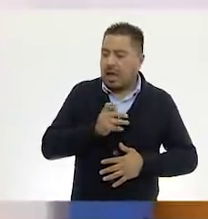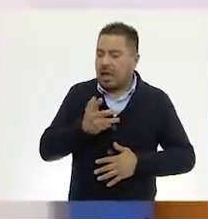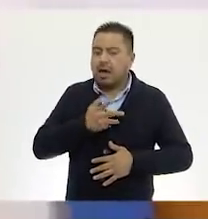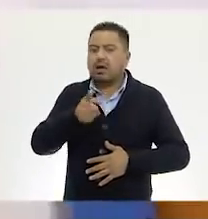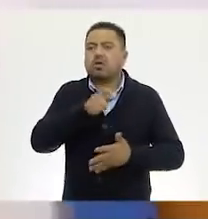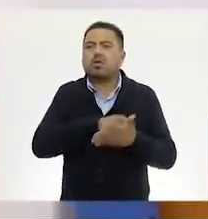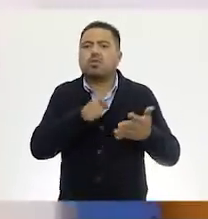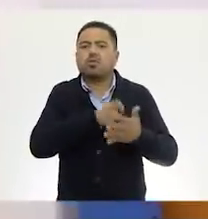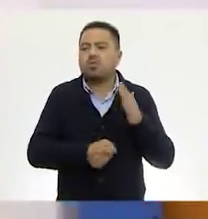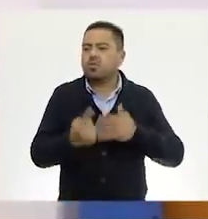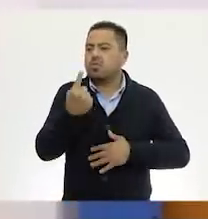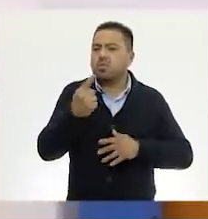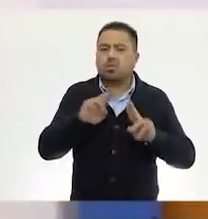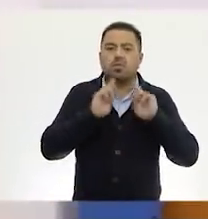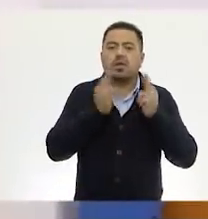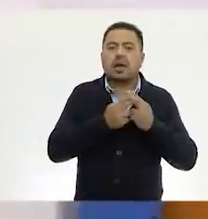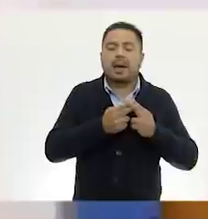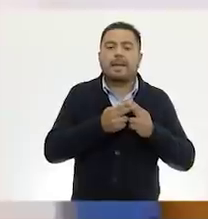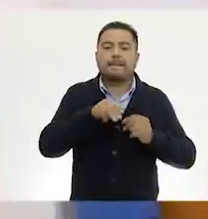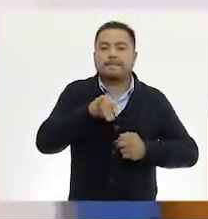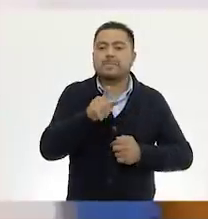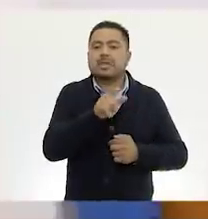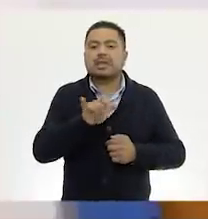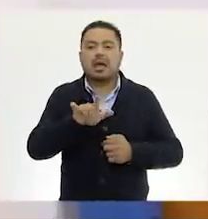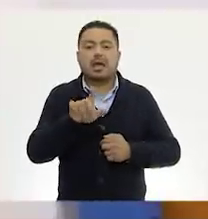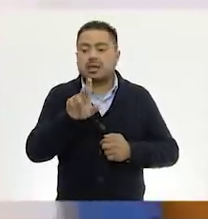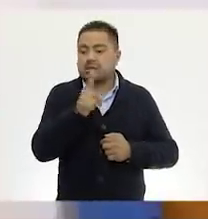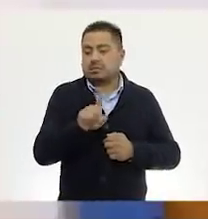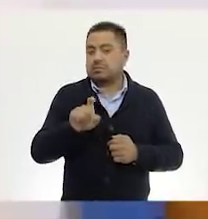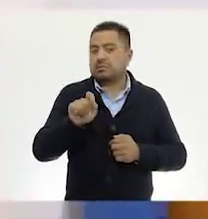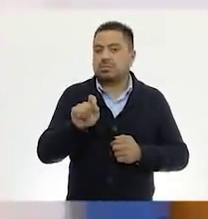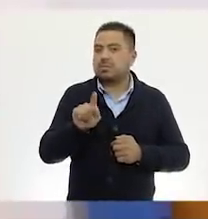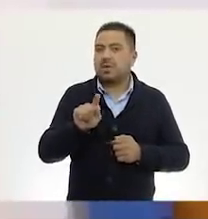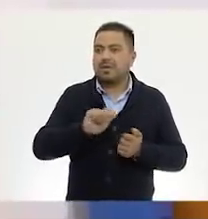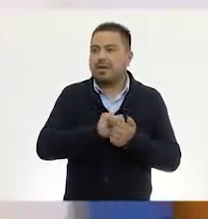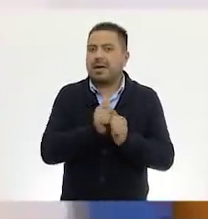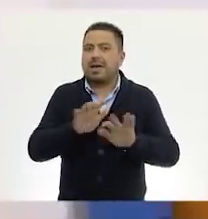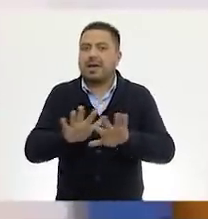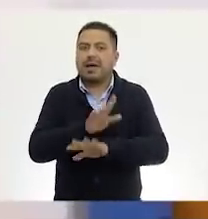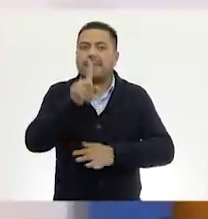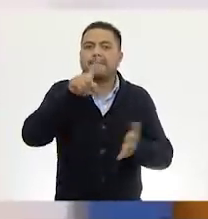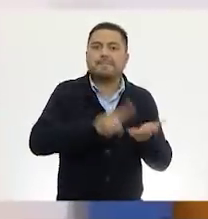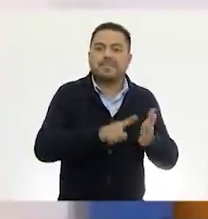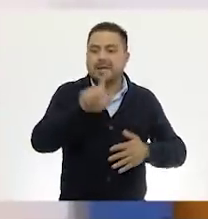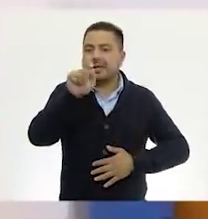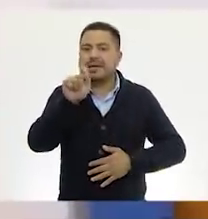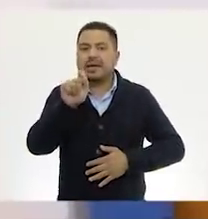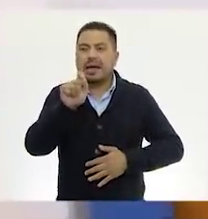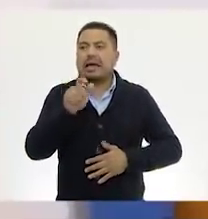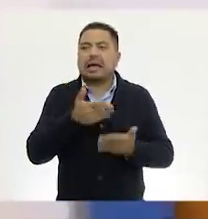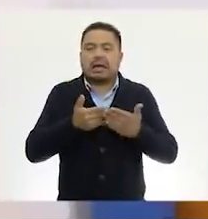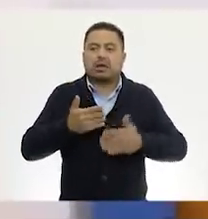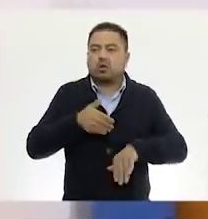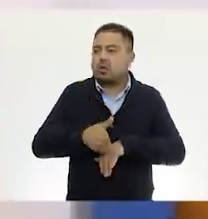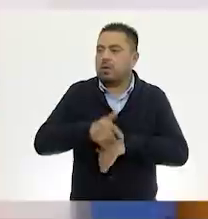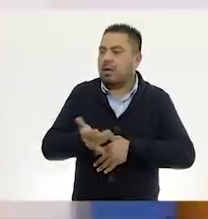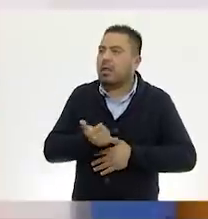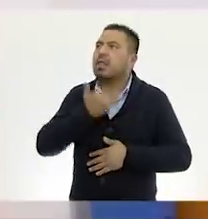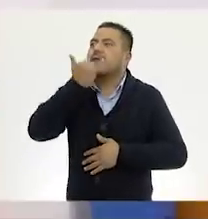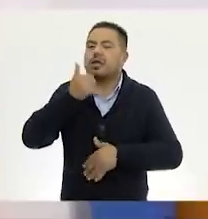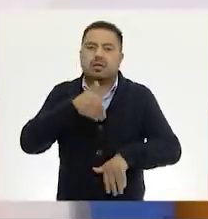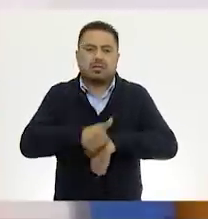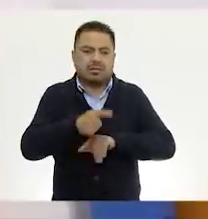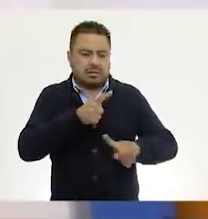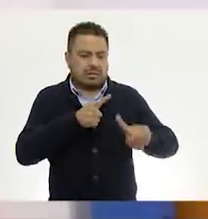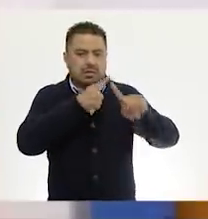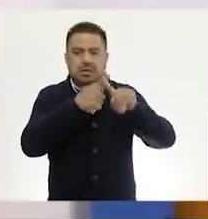escribí el uno en las unidades de millar, ya no es ciento veinte, sería mil veinte. Entonces, nuestro número está erróneamente equivocado por diez.